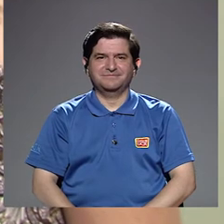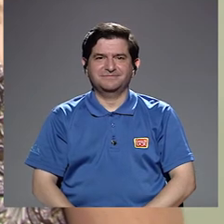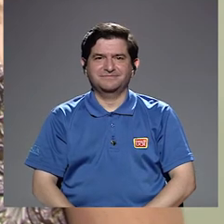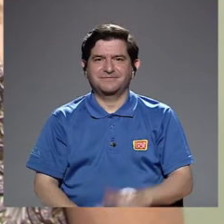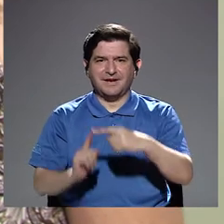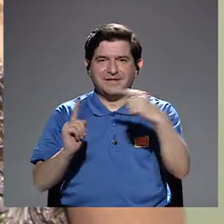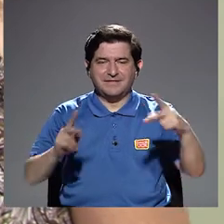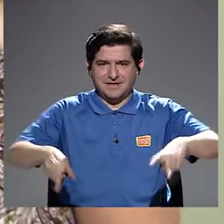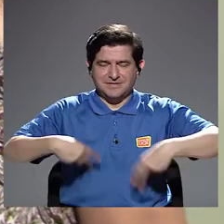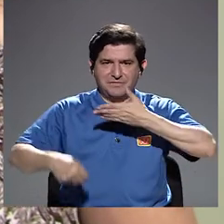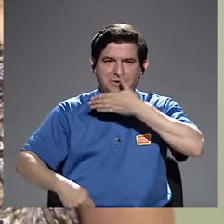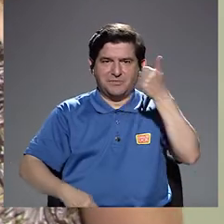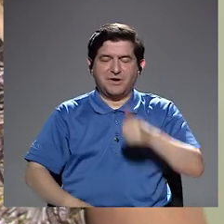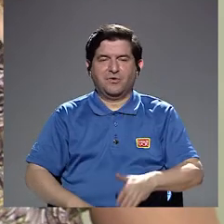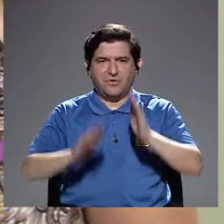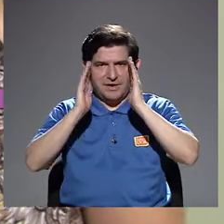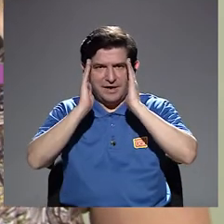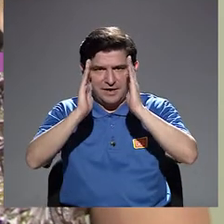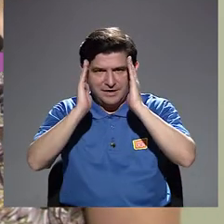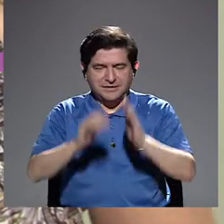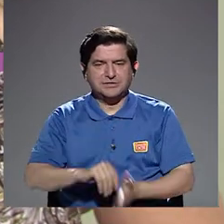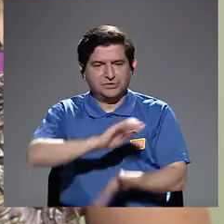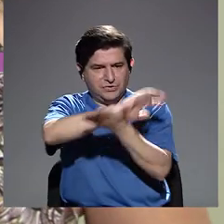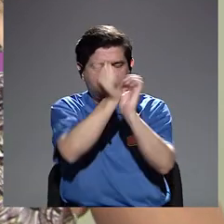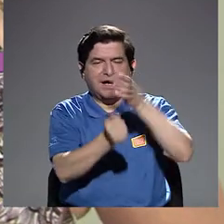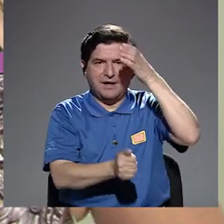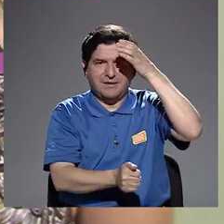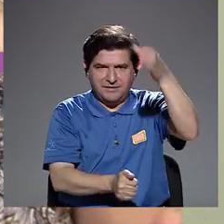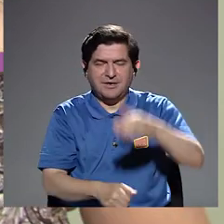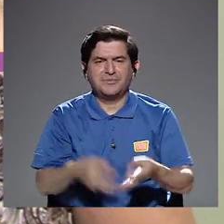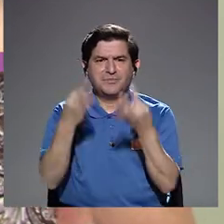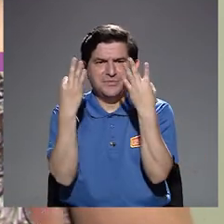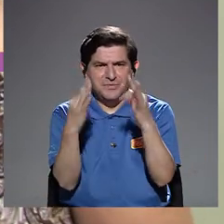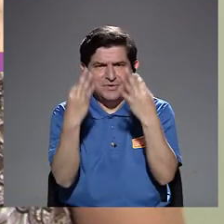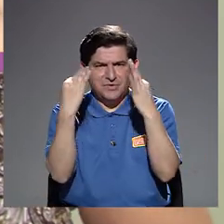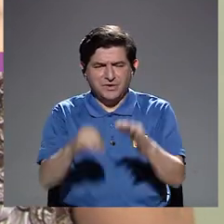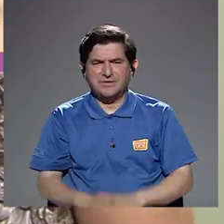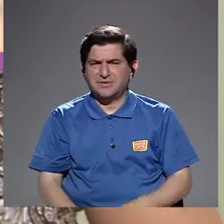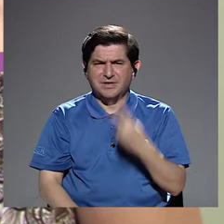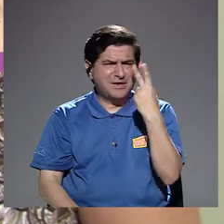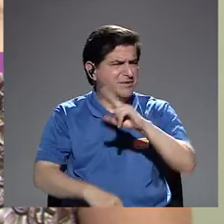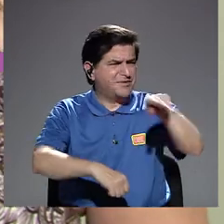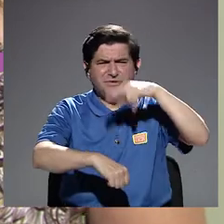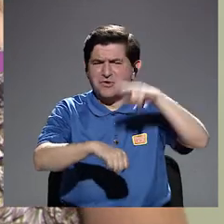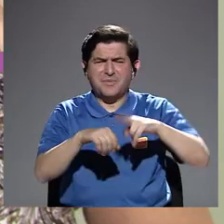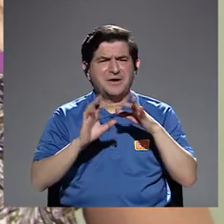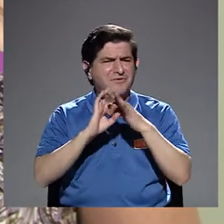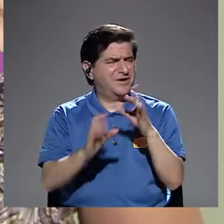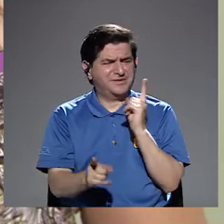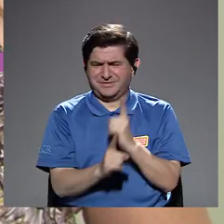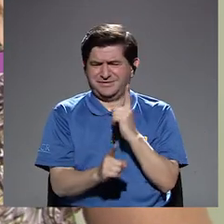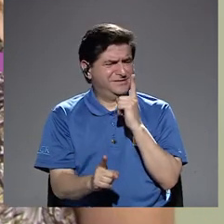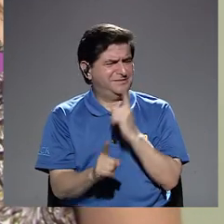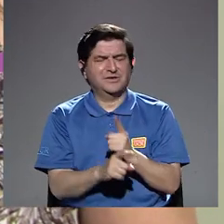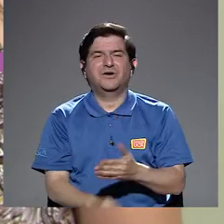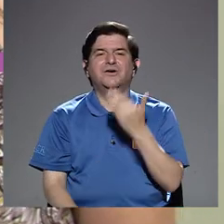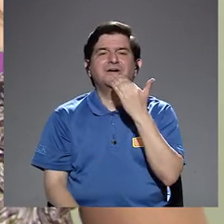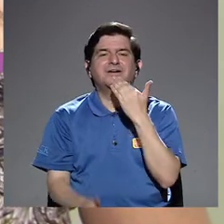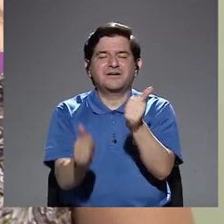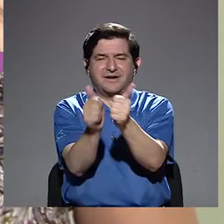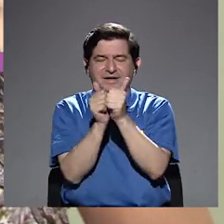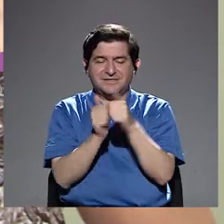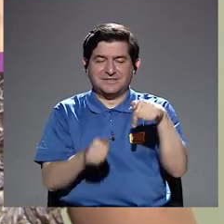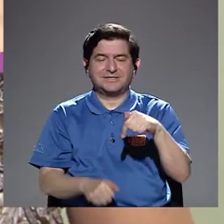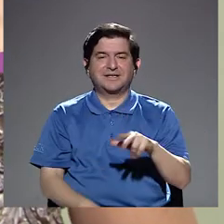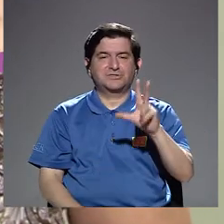Desde Vivir Mejor, hacemos un llamado a hacer este cambio cultural y tratar de dejar de ver como normal las relaciones impropias. Gracias por